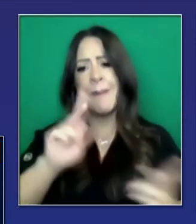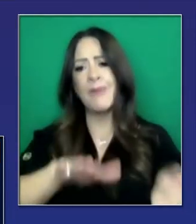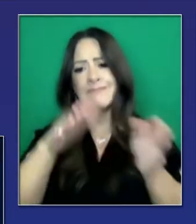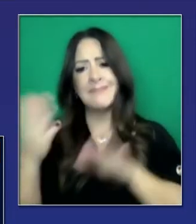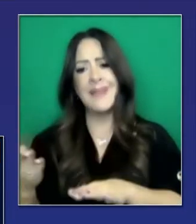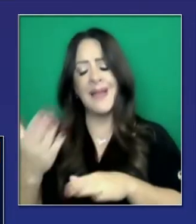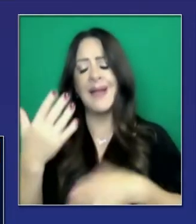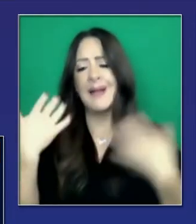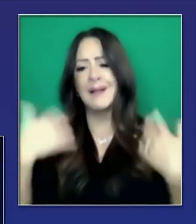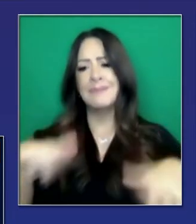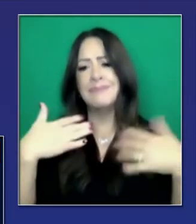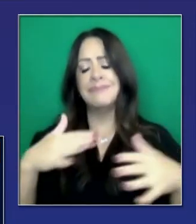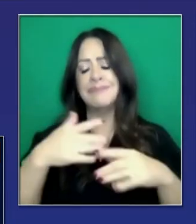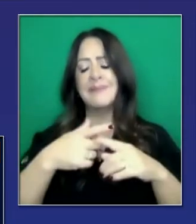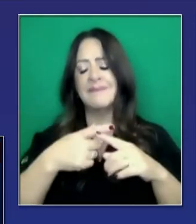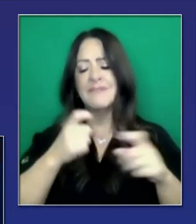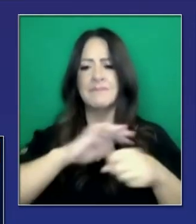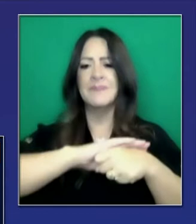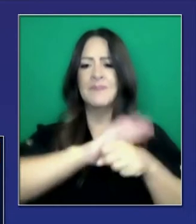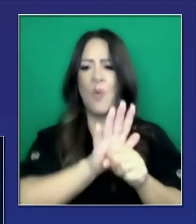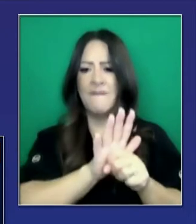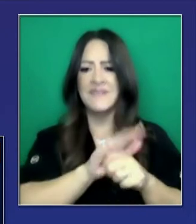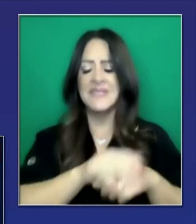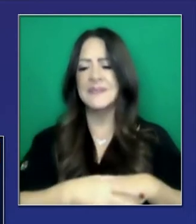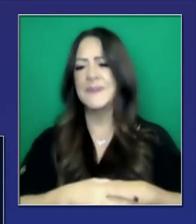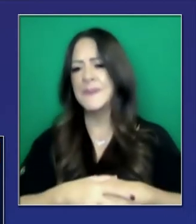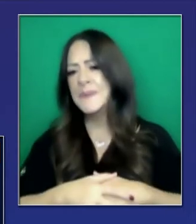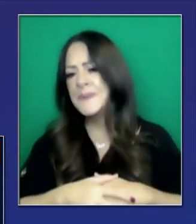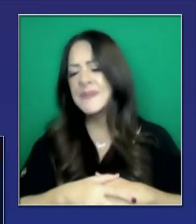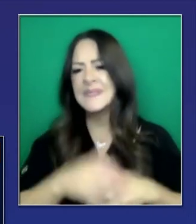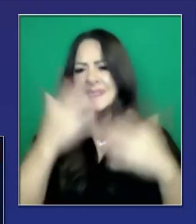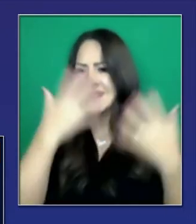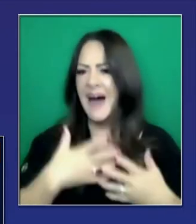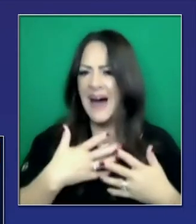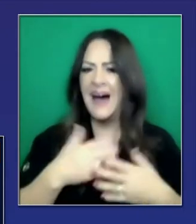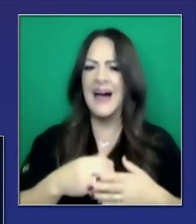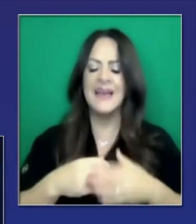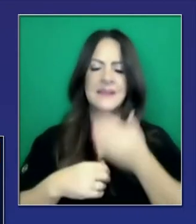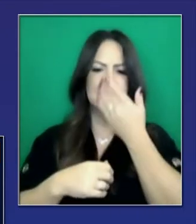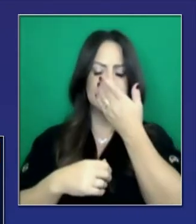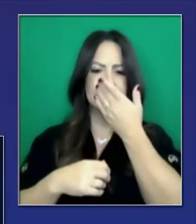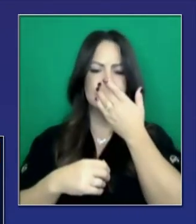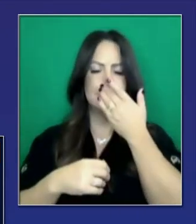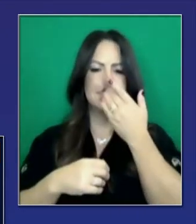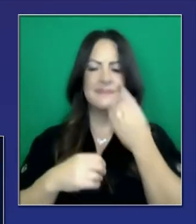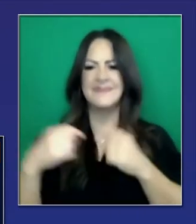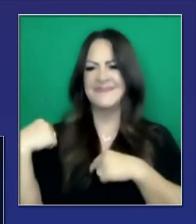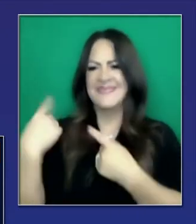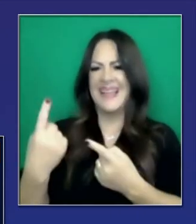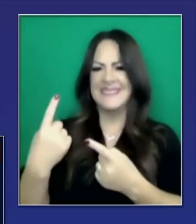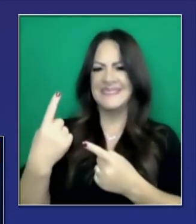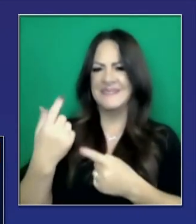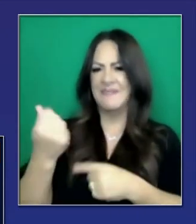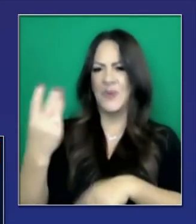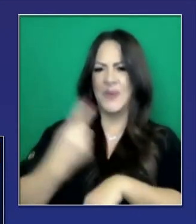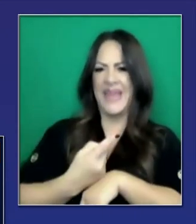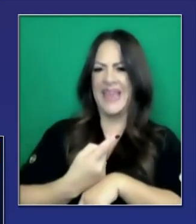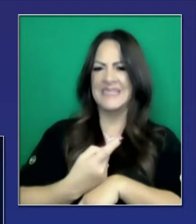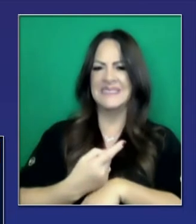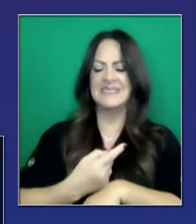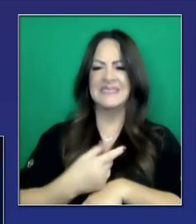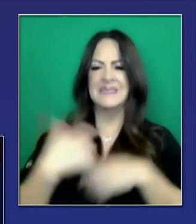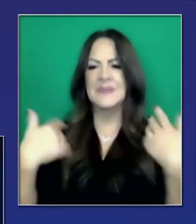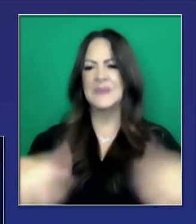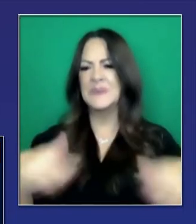número total de personas cuyas vidas se han perdido. Y esto es desolador. Literalmente se han perdido vidas solamente